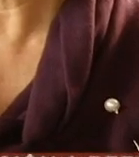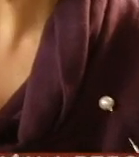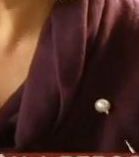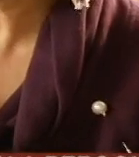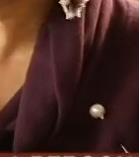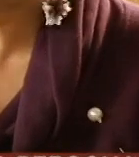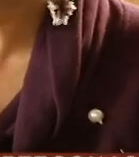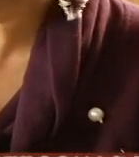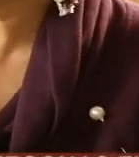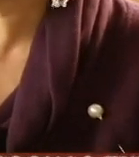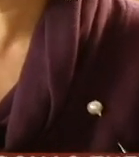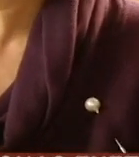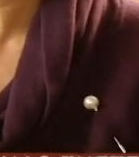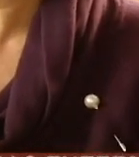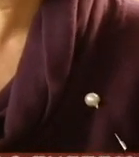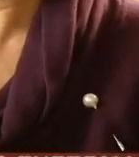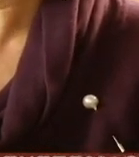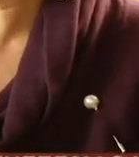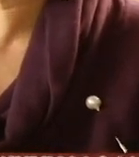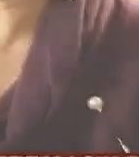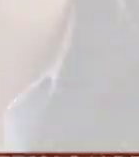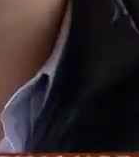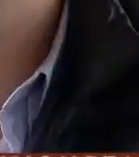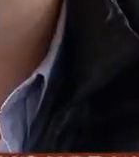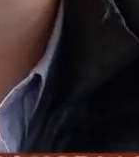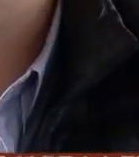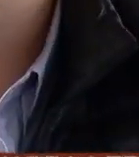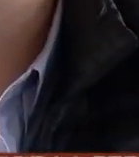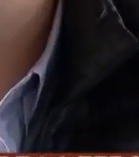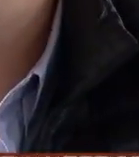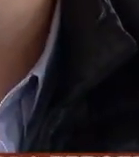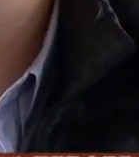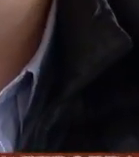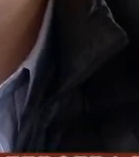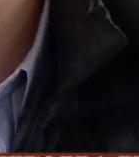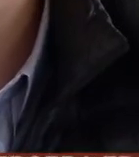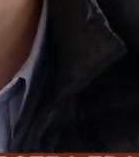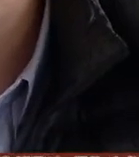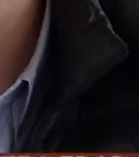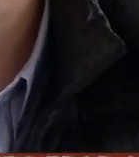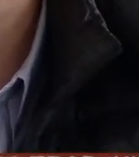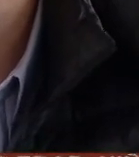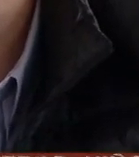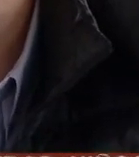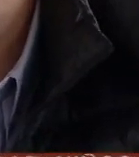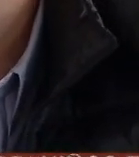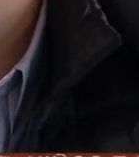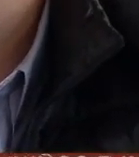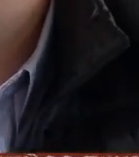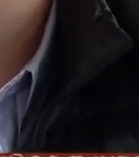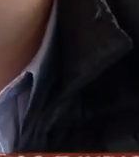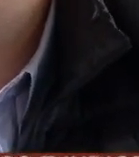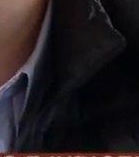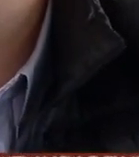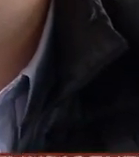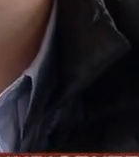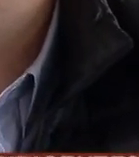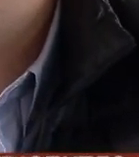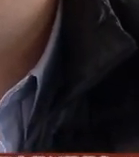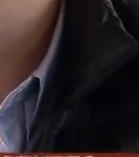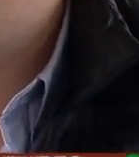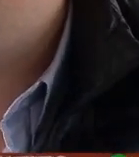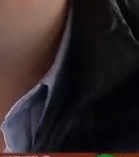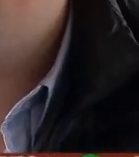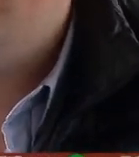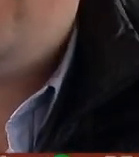pues que pasen sus últimos días contentos y nosotros como familia estamos mucho más tranquilos porque ya regresamos a ser